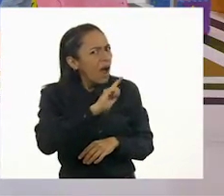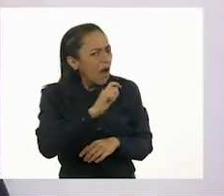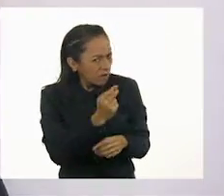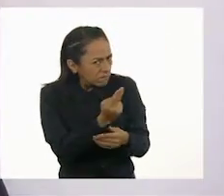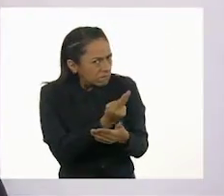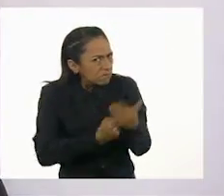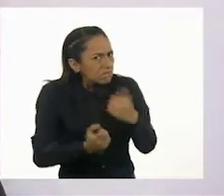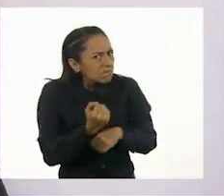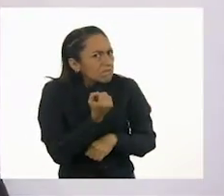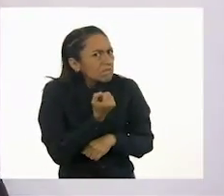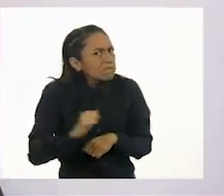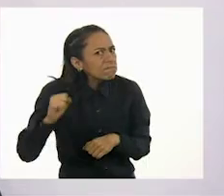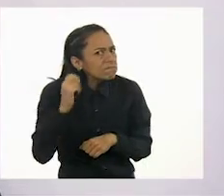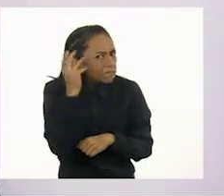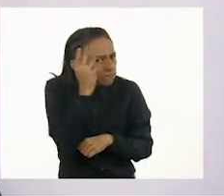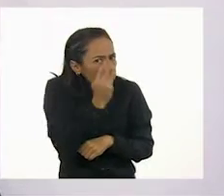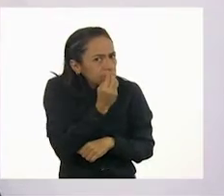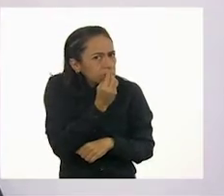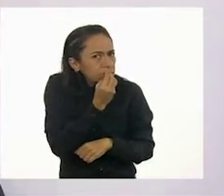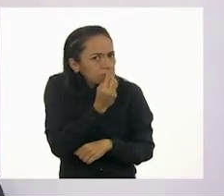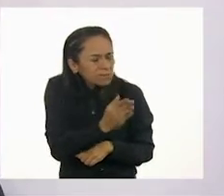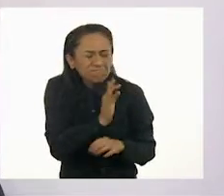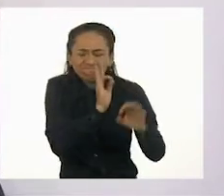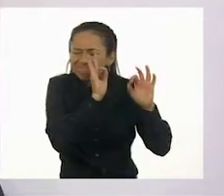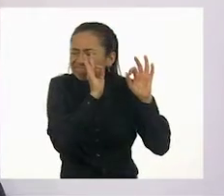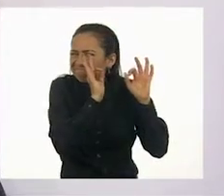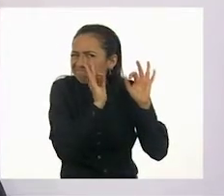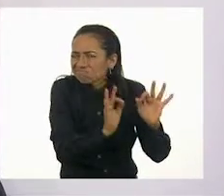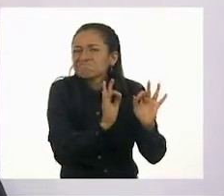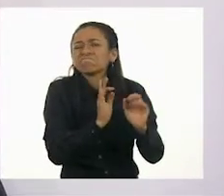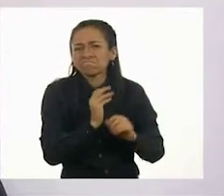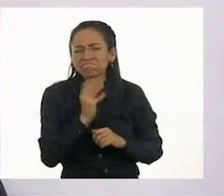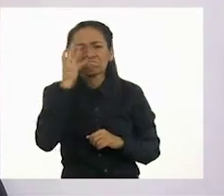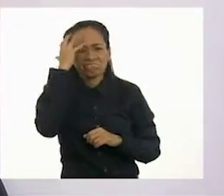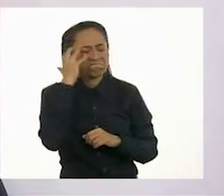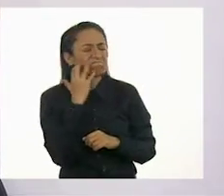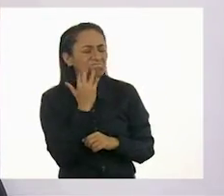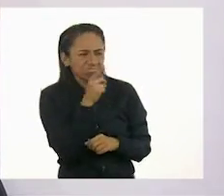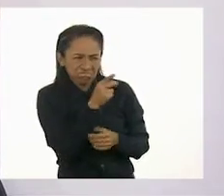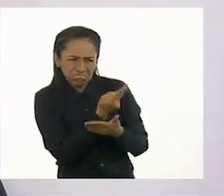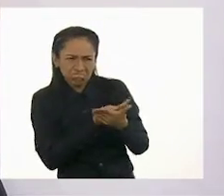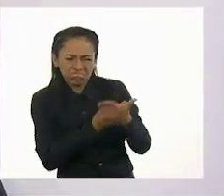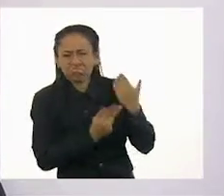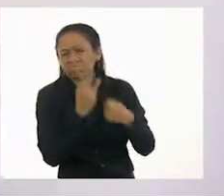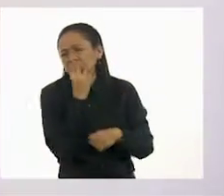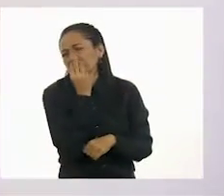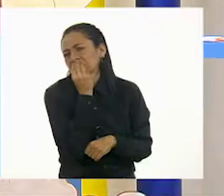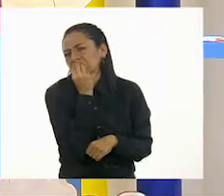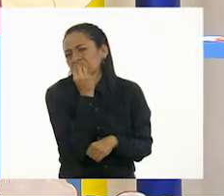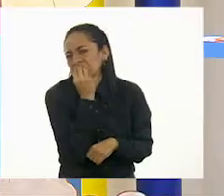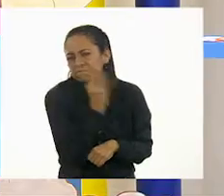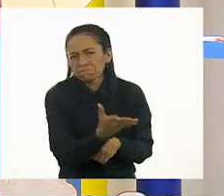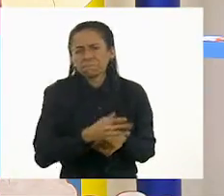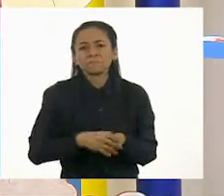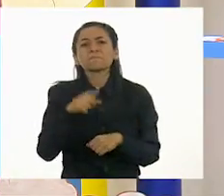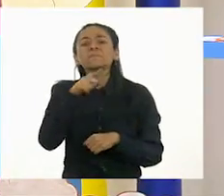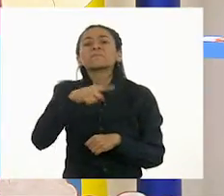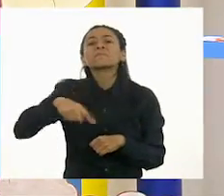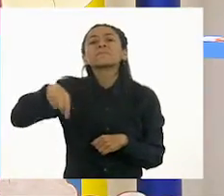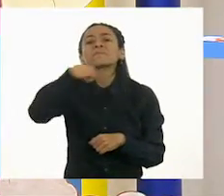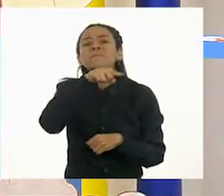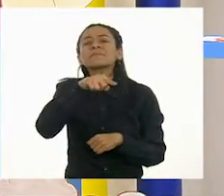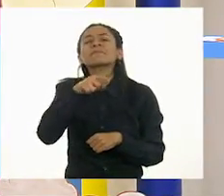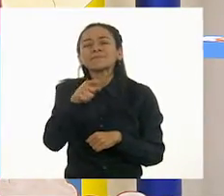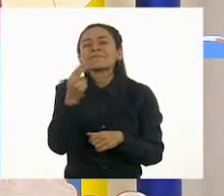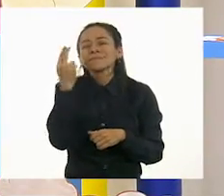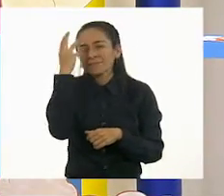Muy bien. Qué hermoso está tu león. Ustedes pueden elegir otro animal siempre y